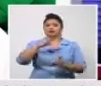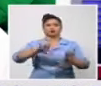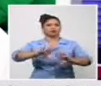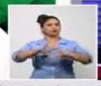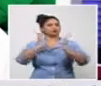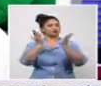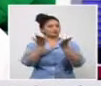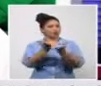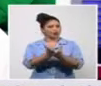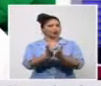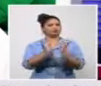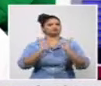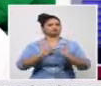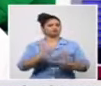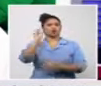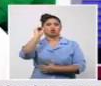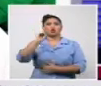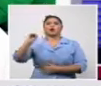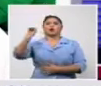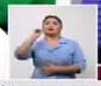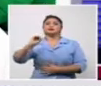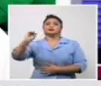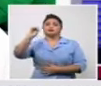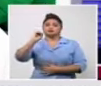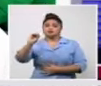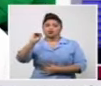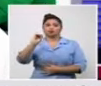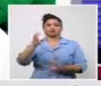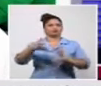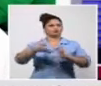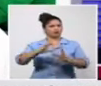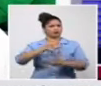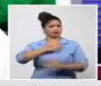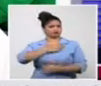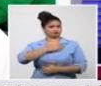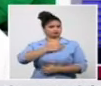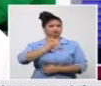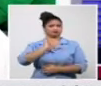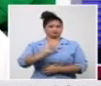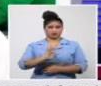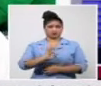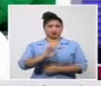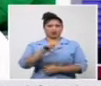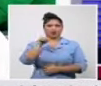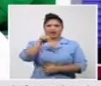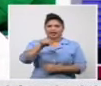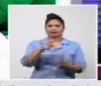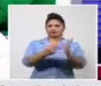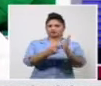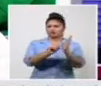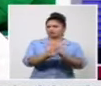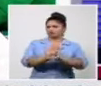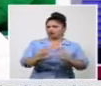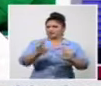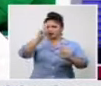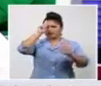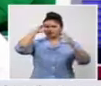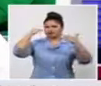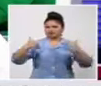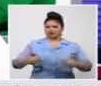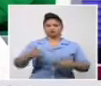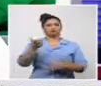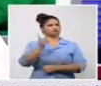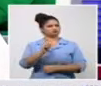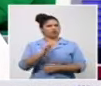una organización no solo desde el punto de vista de salud sino la organización social la organización